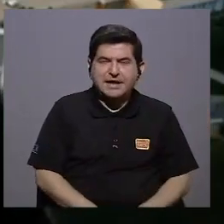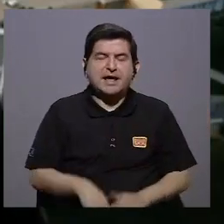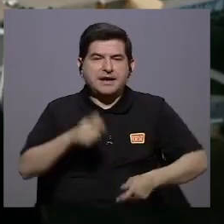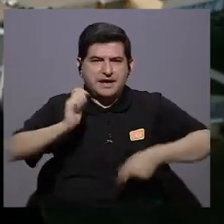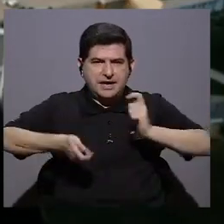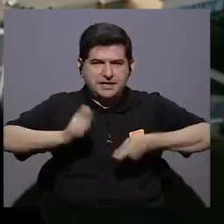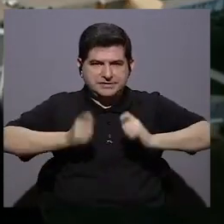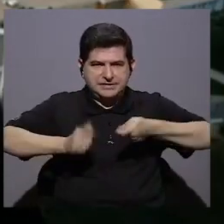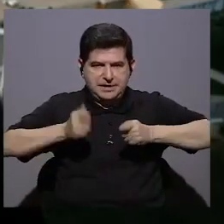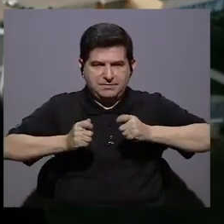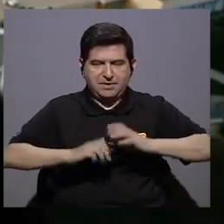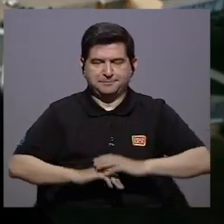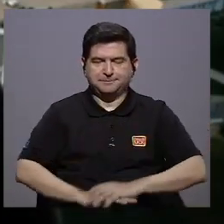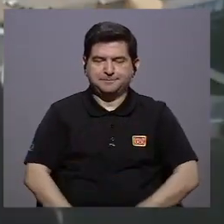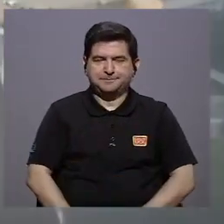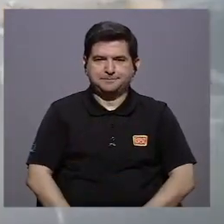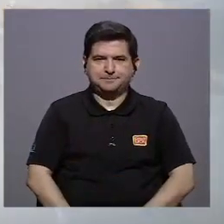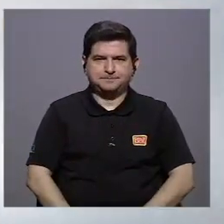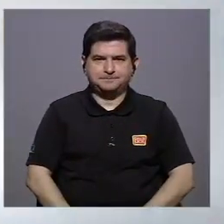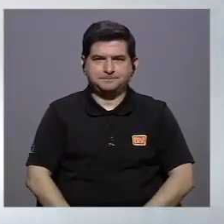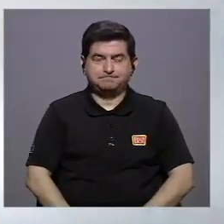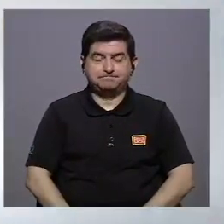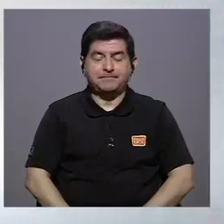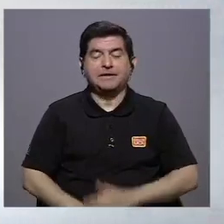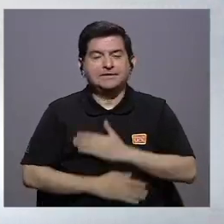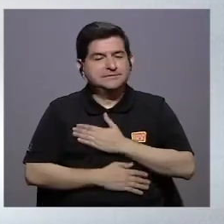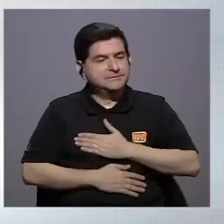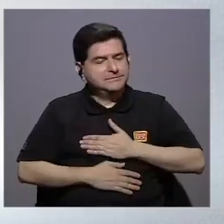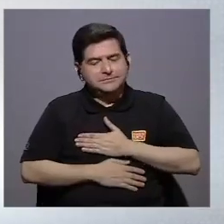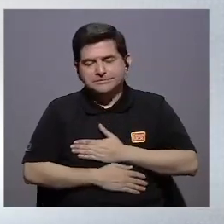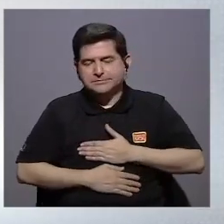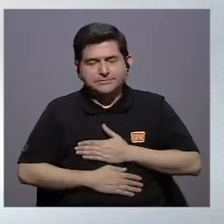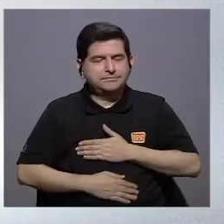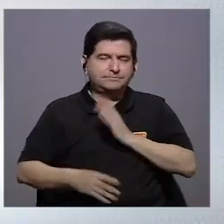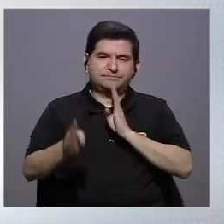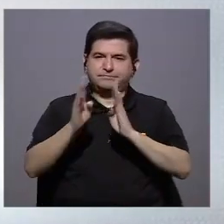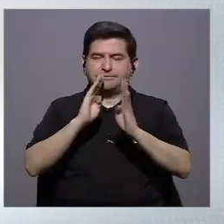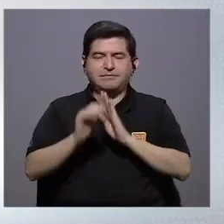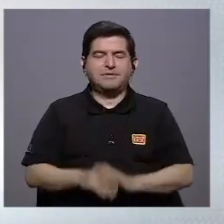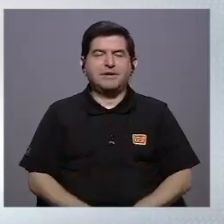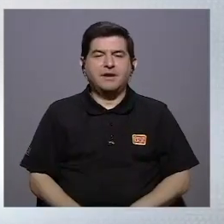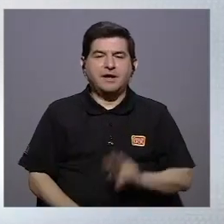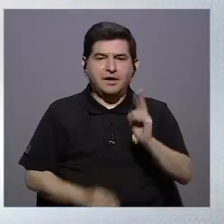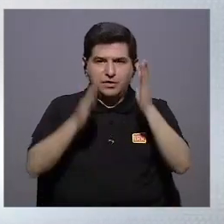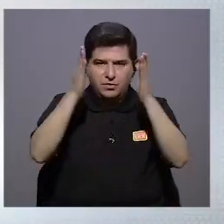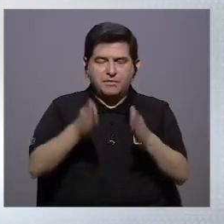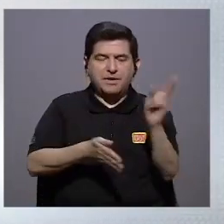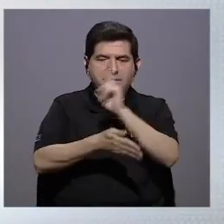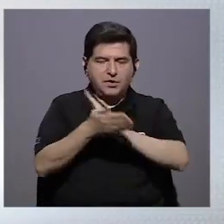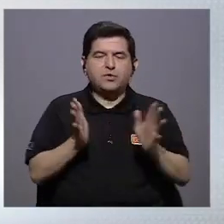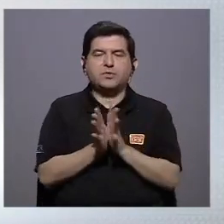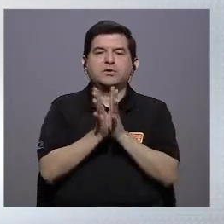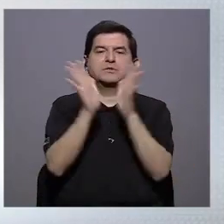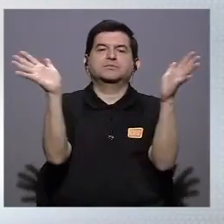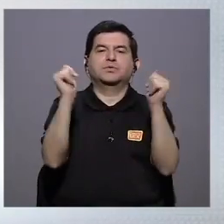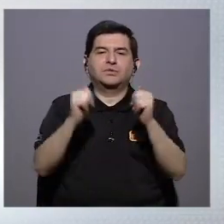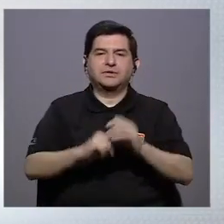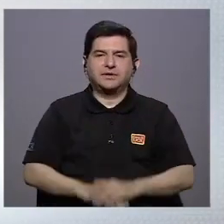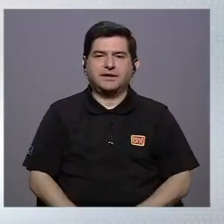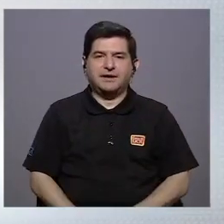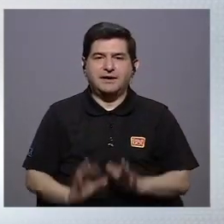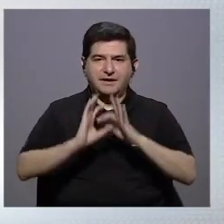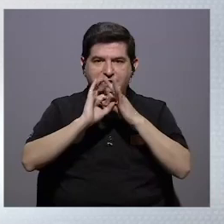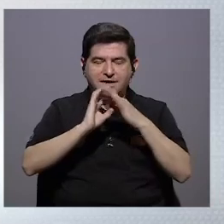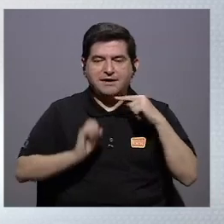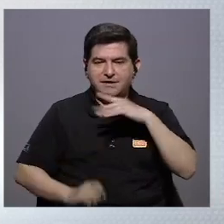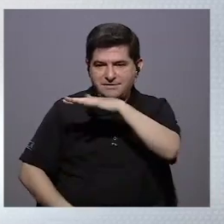en septiembre pues es un placer conversar con un colega de la universidad pública y